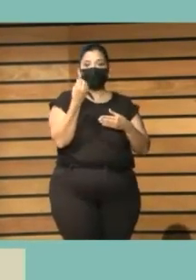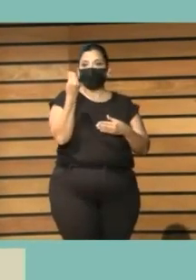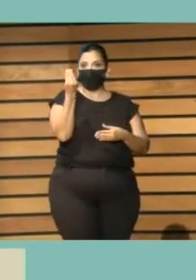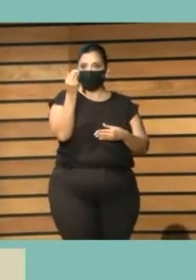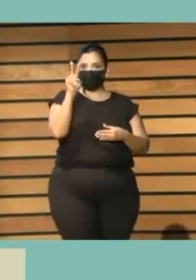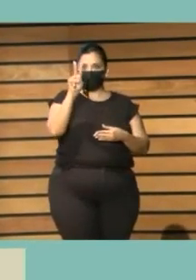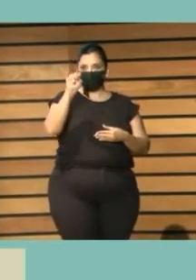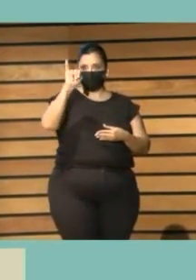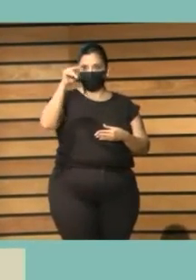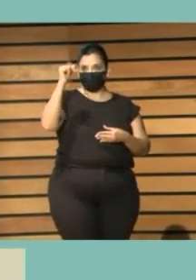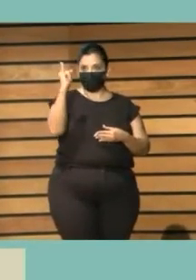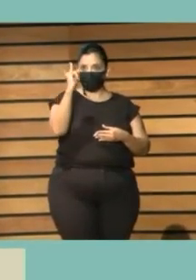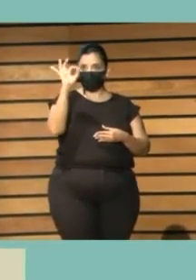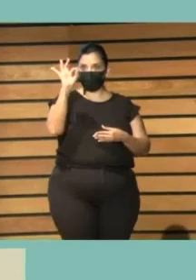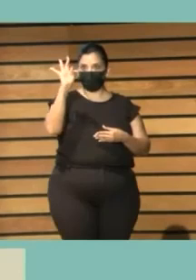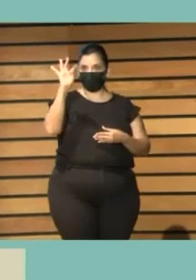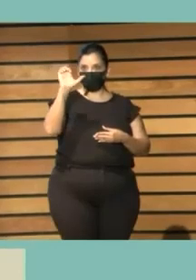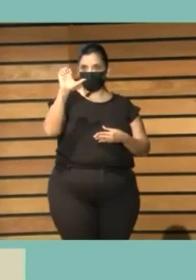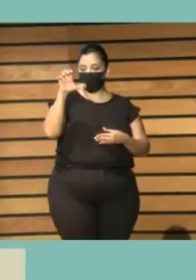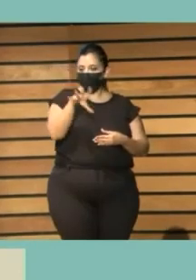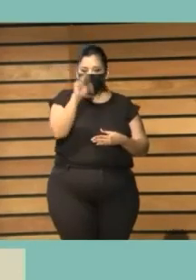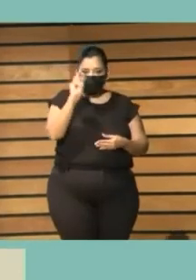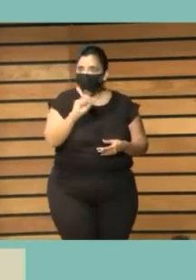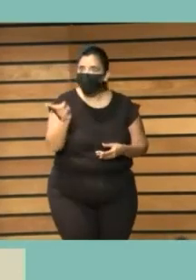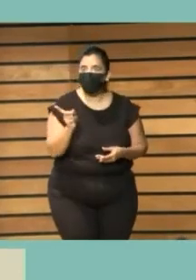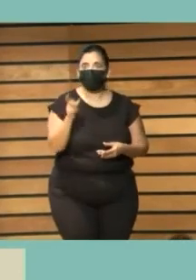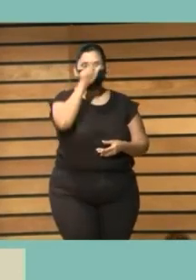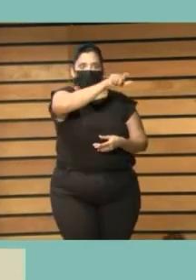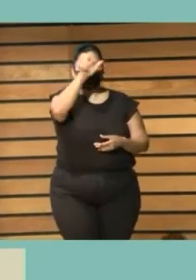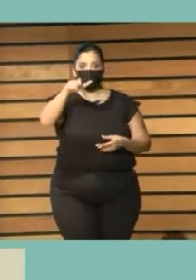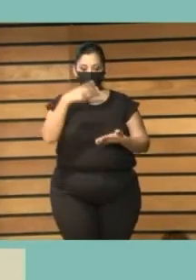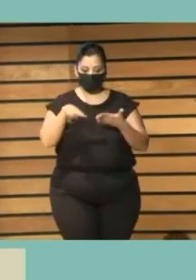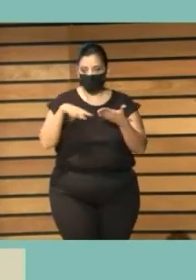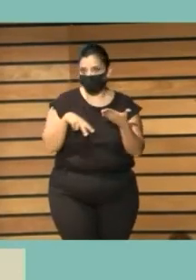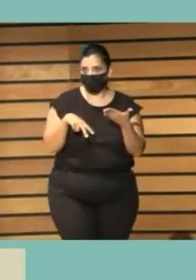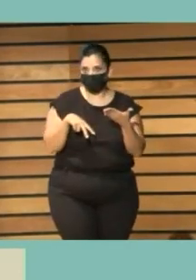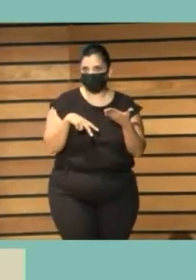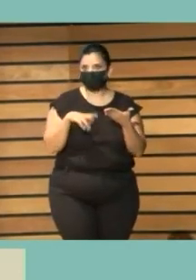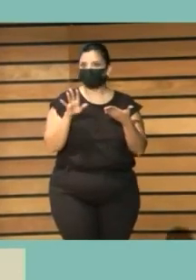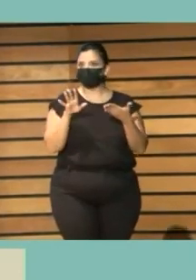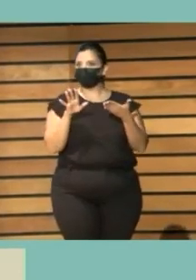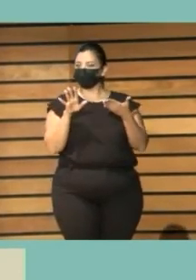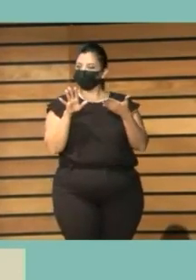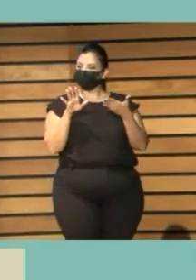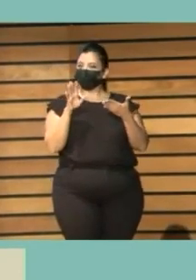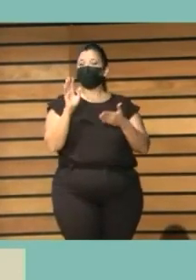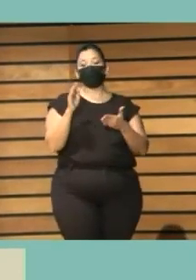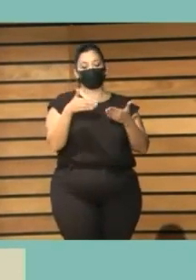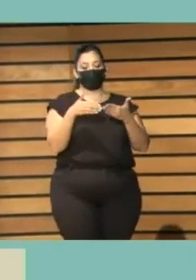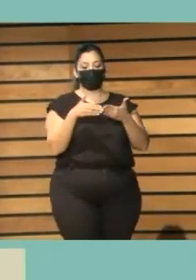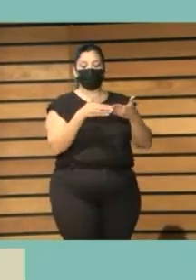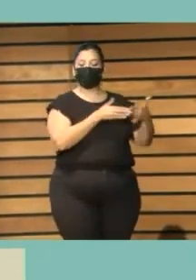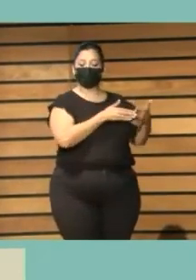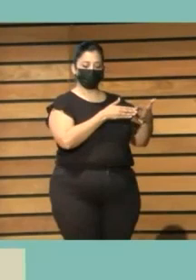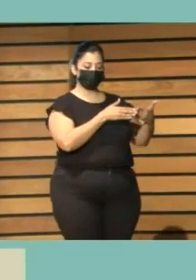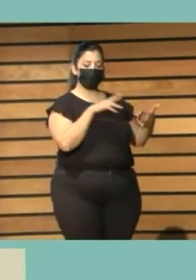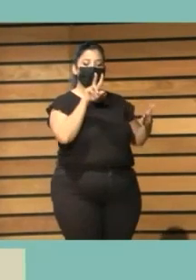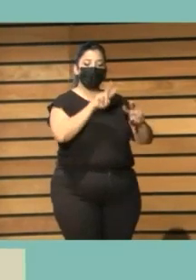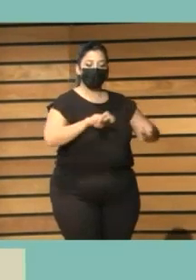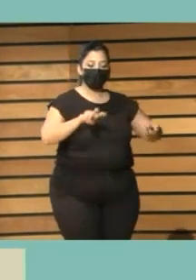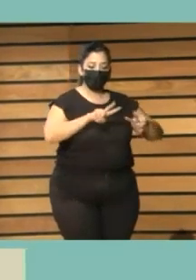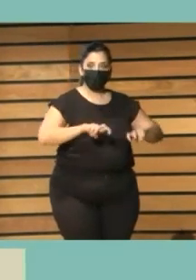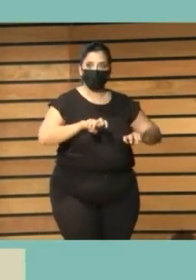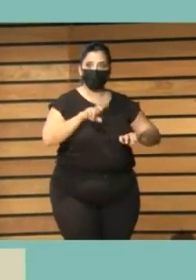A partir de ahí, ¿qué analizamos? ¿Qué Analizamos los blogs que construían estos docentes